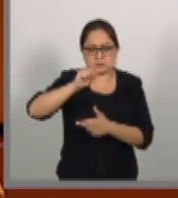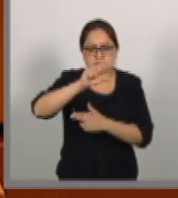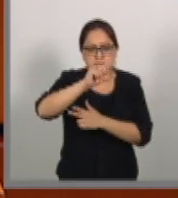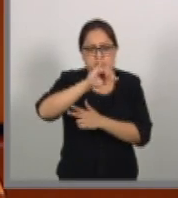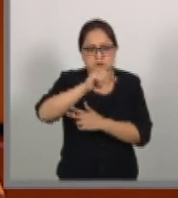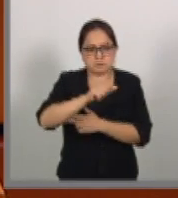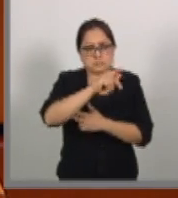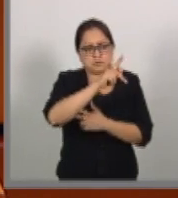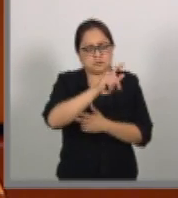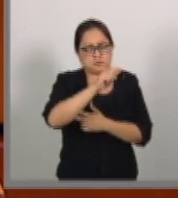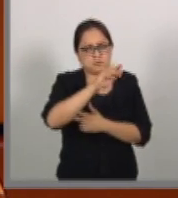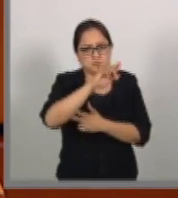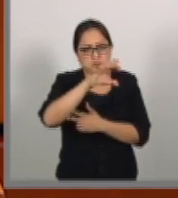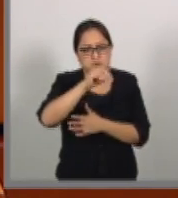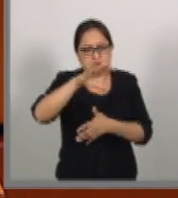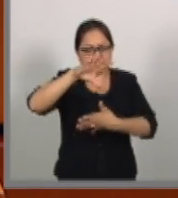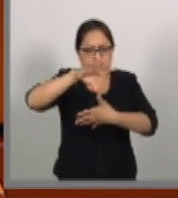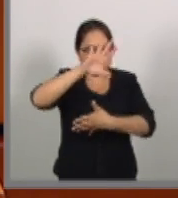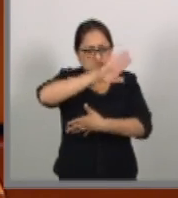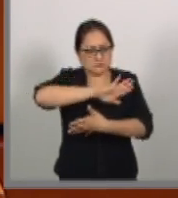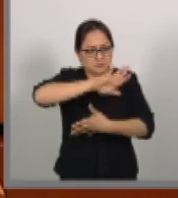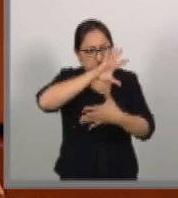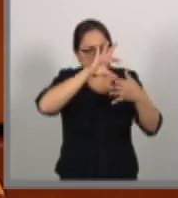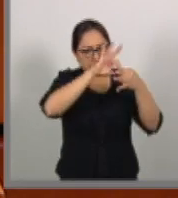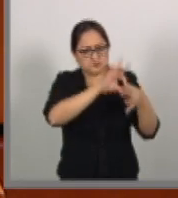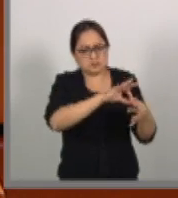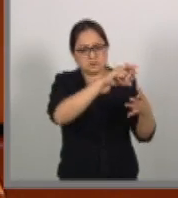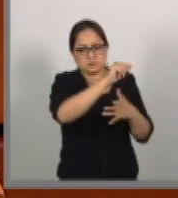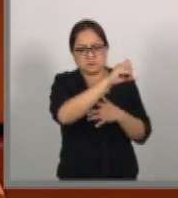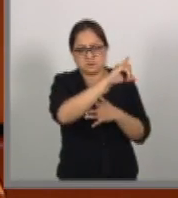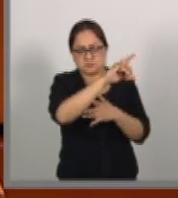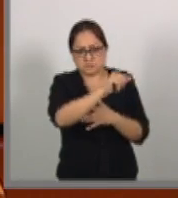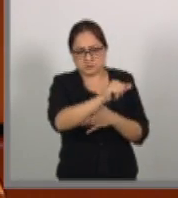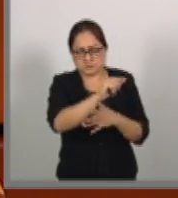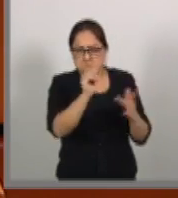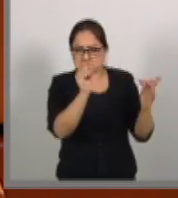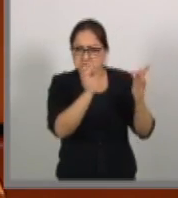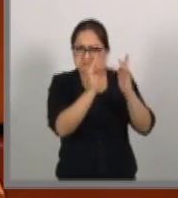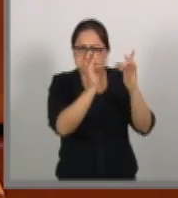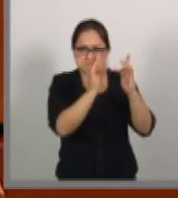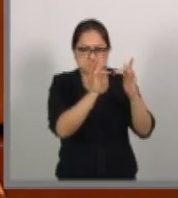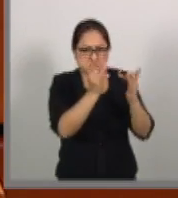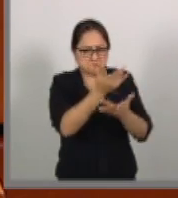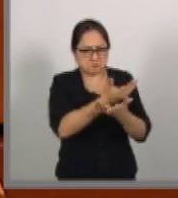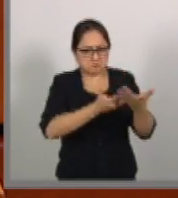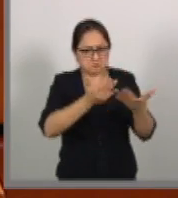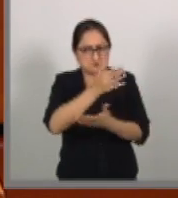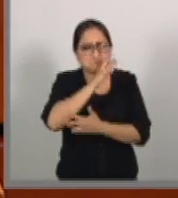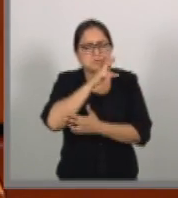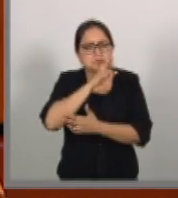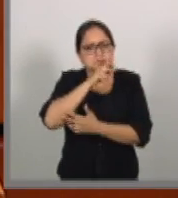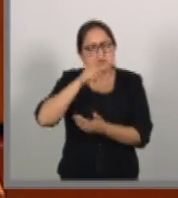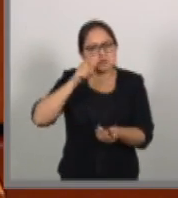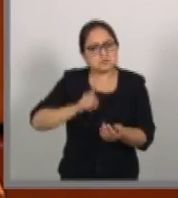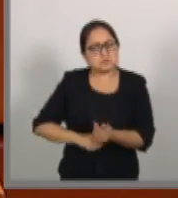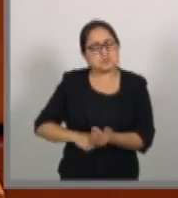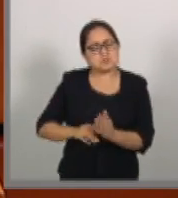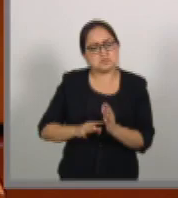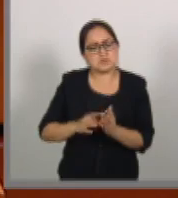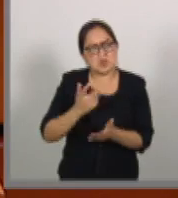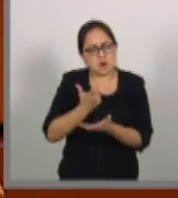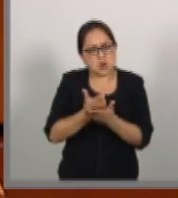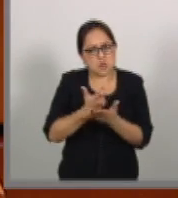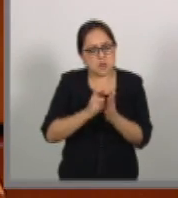consolidado sin duda, gracias a su gran dinamismo y sorprendente crecimiento